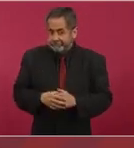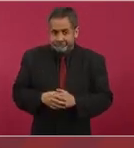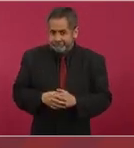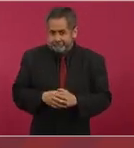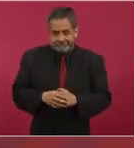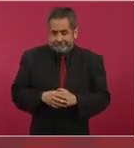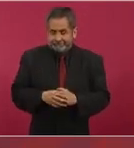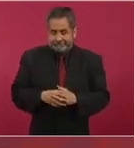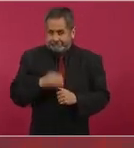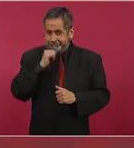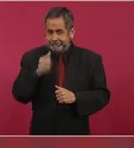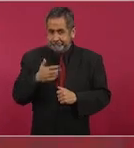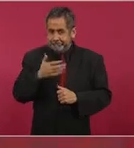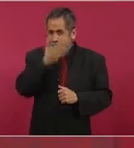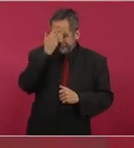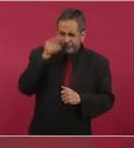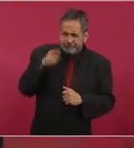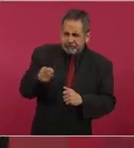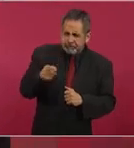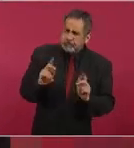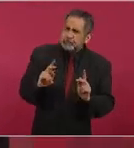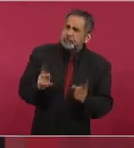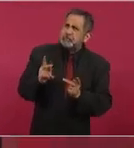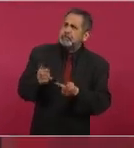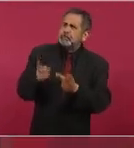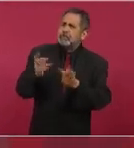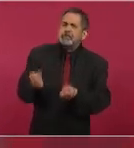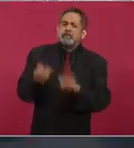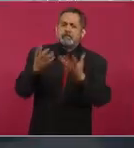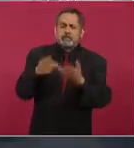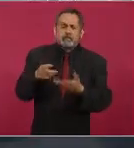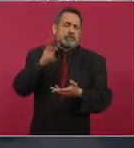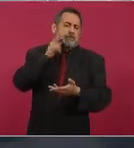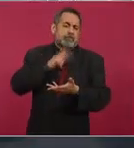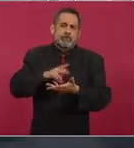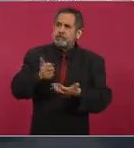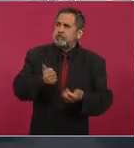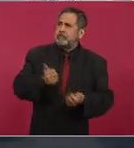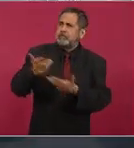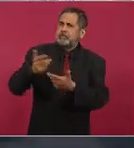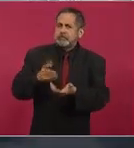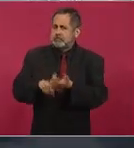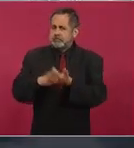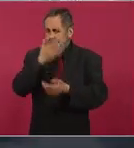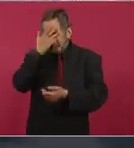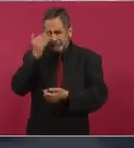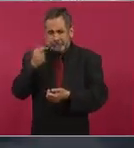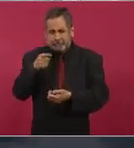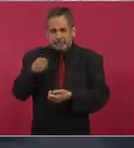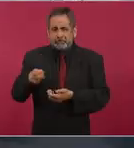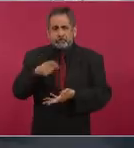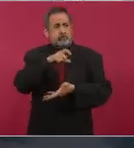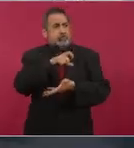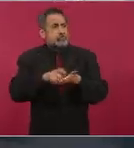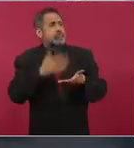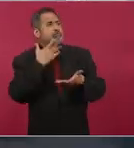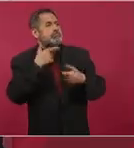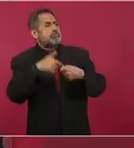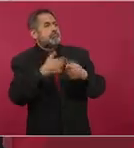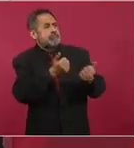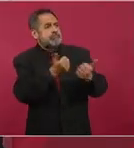cuánto vendían de crudo cuánto compraban de combustibles